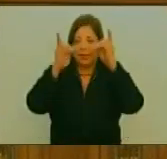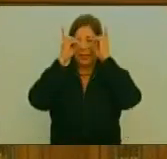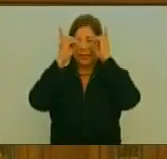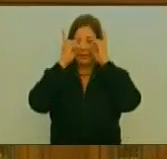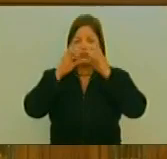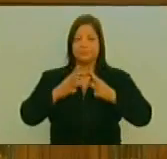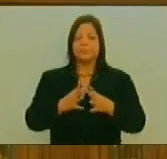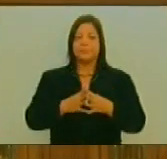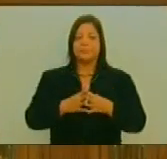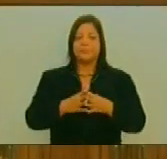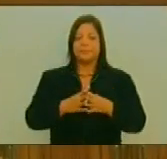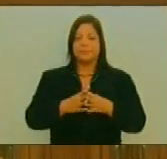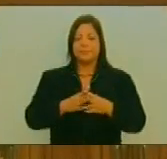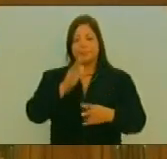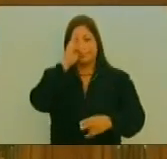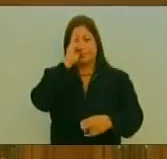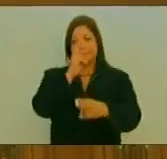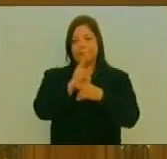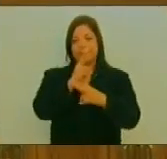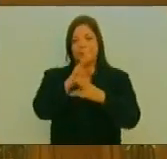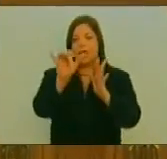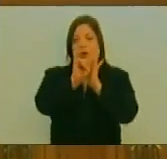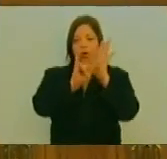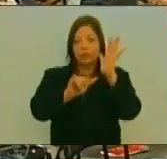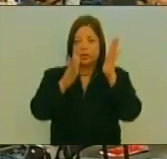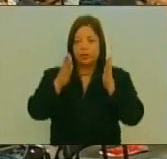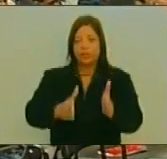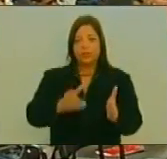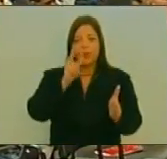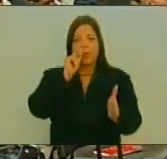Estimados Colegas Constituyentes